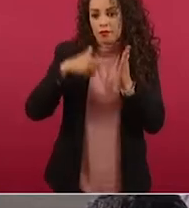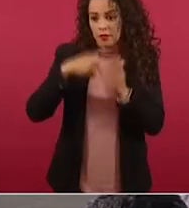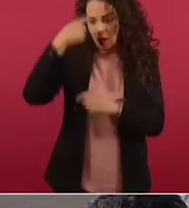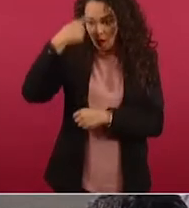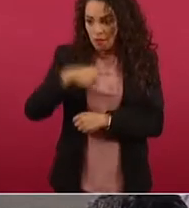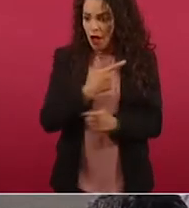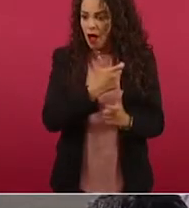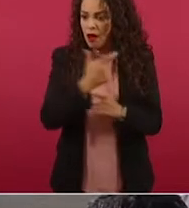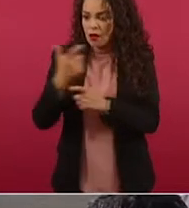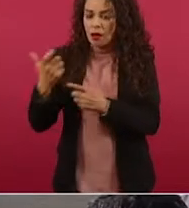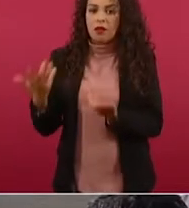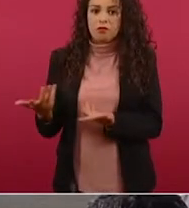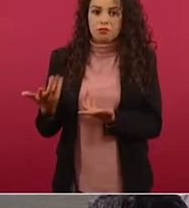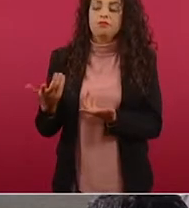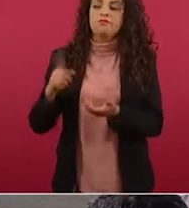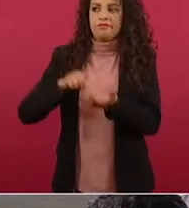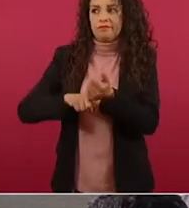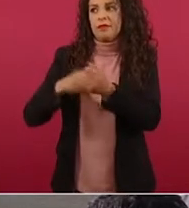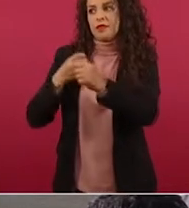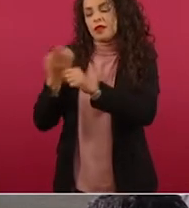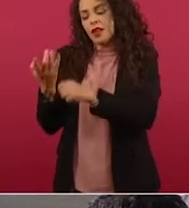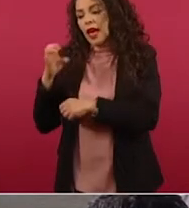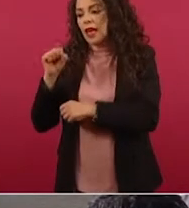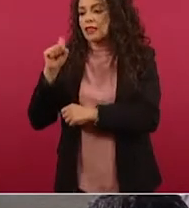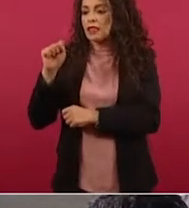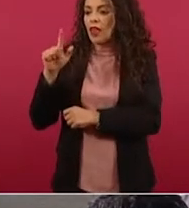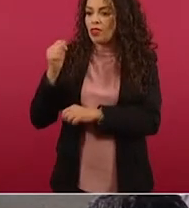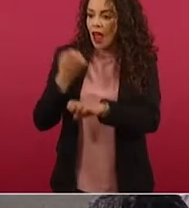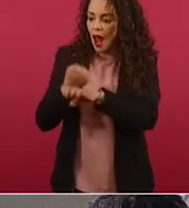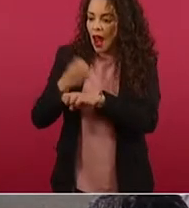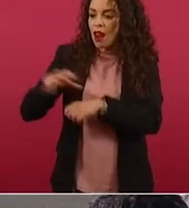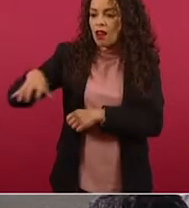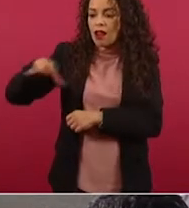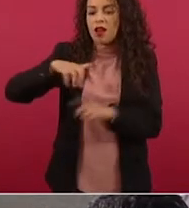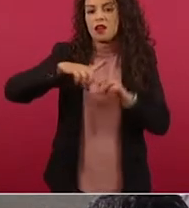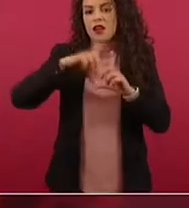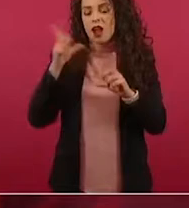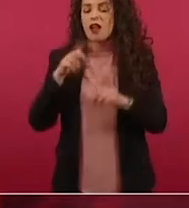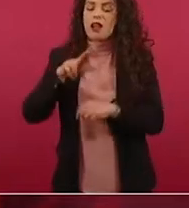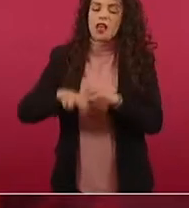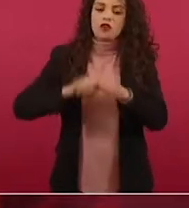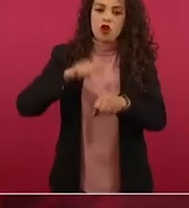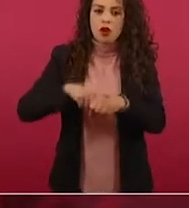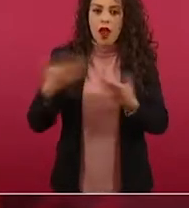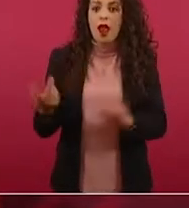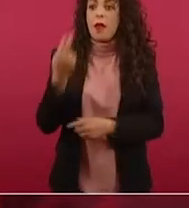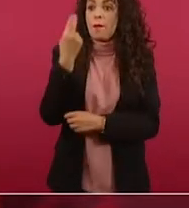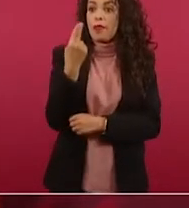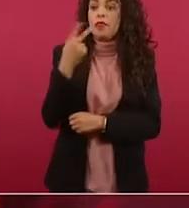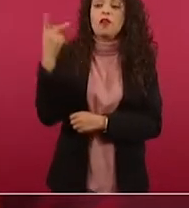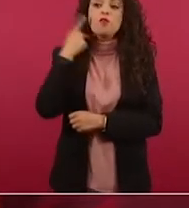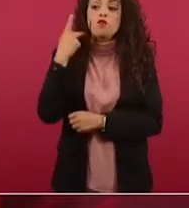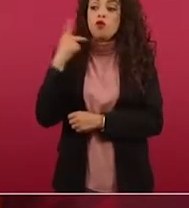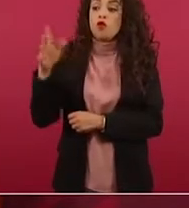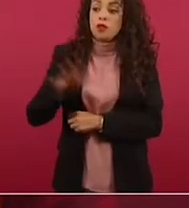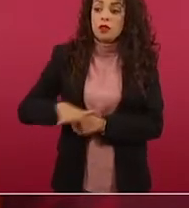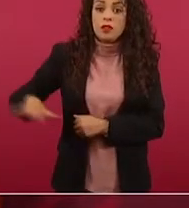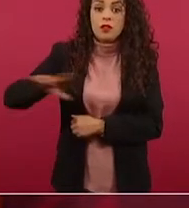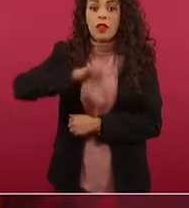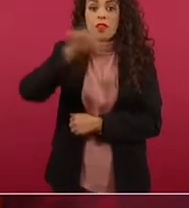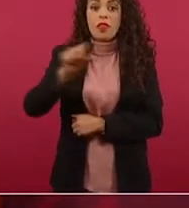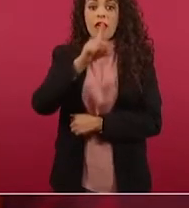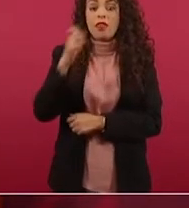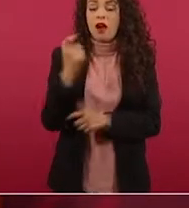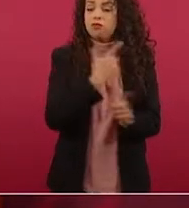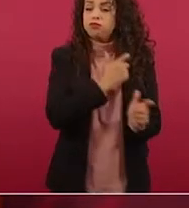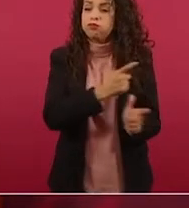Y particularmente estas dos periodistas contraponen las palabras de 25 políticos después de la masacre